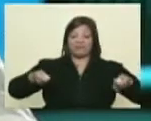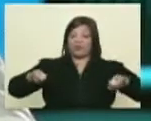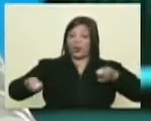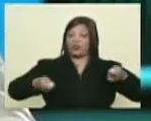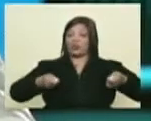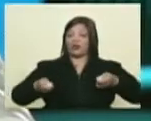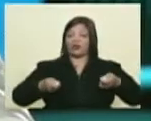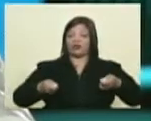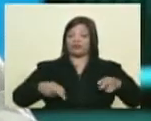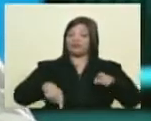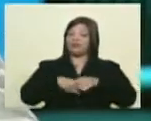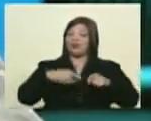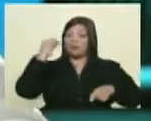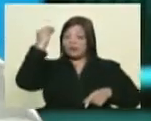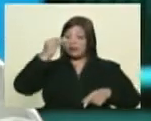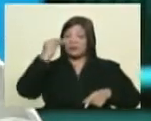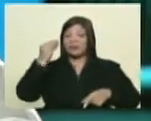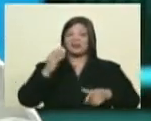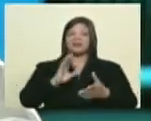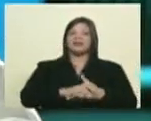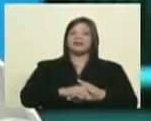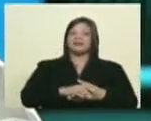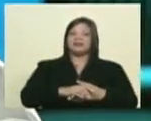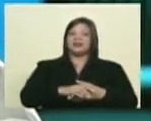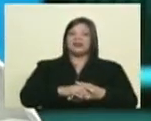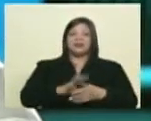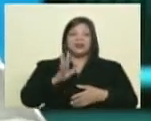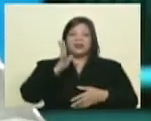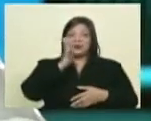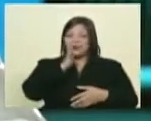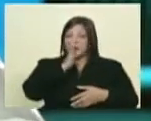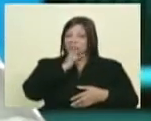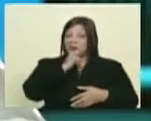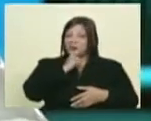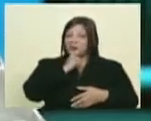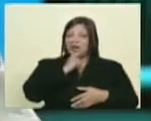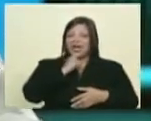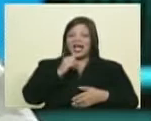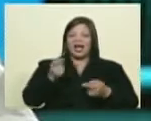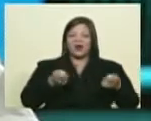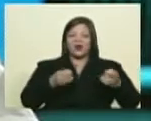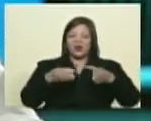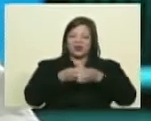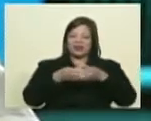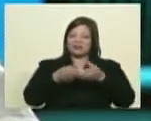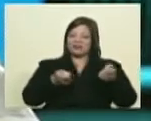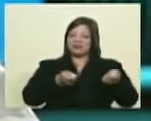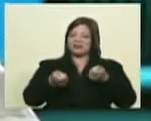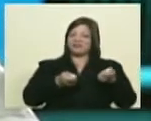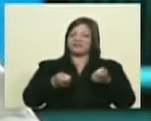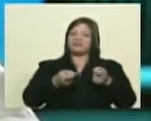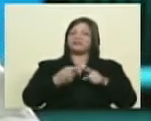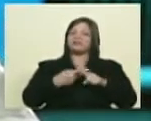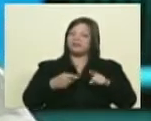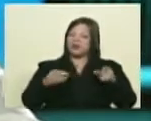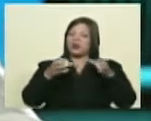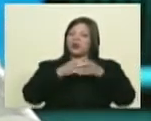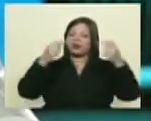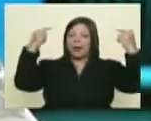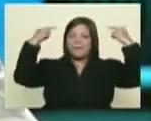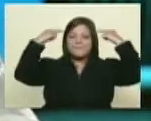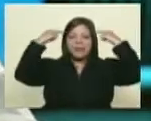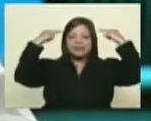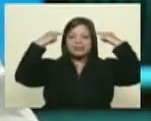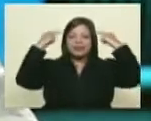no solamente a nivel de que ya no existe una colonia territorial pero sí existen colonias mentales